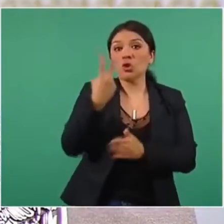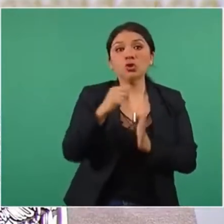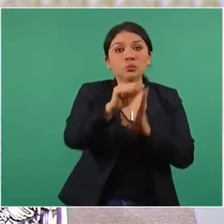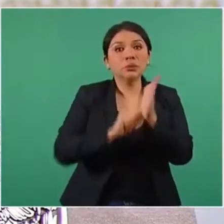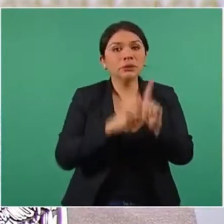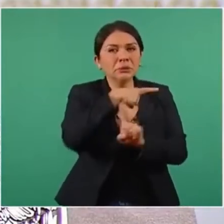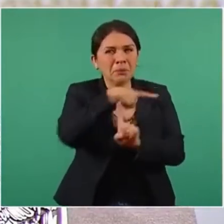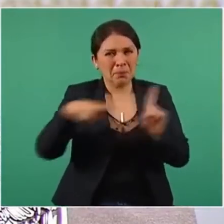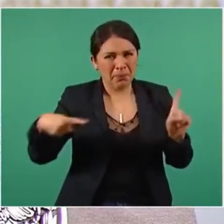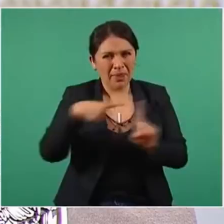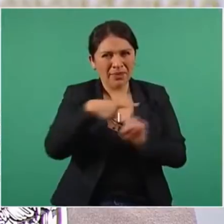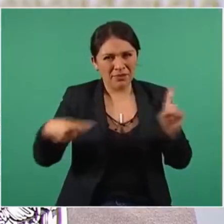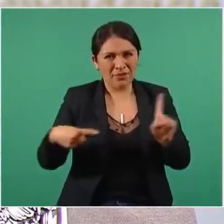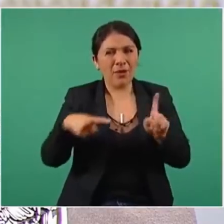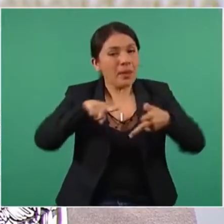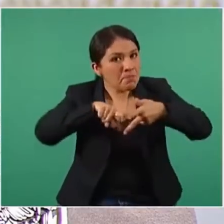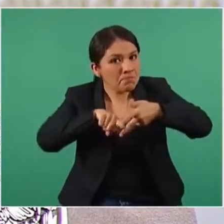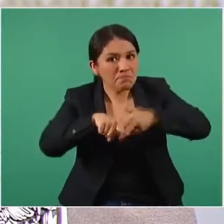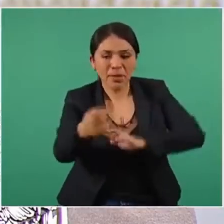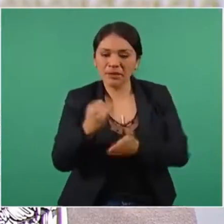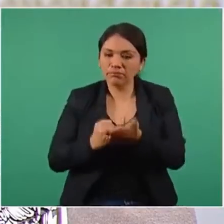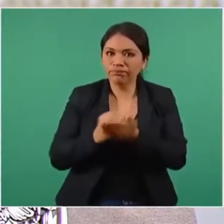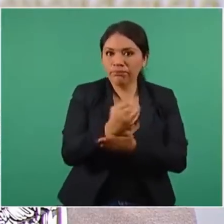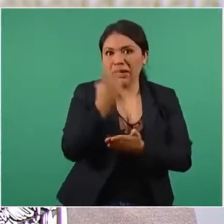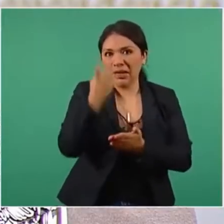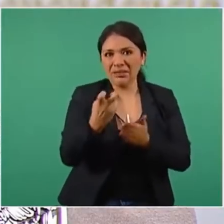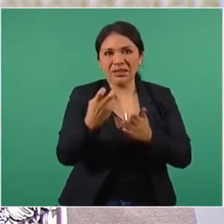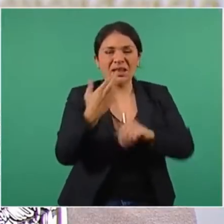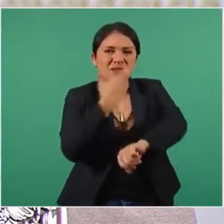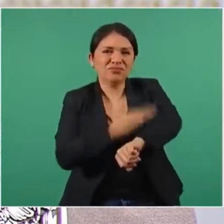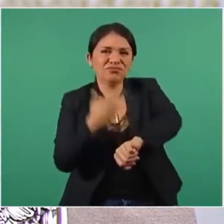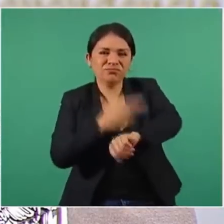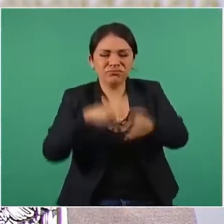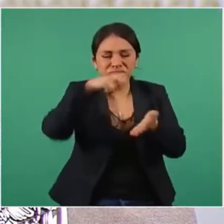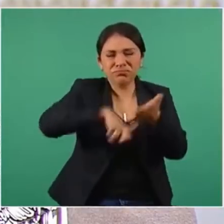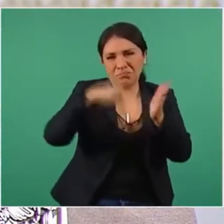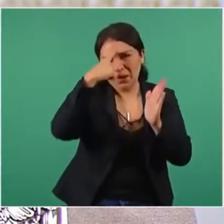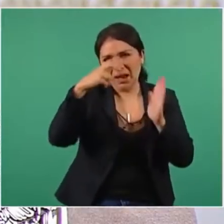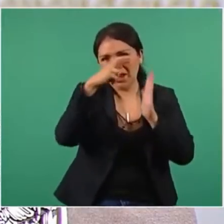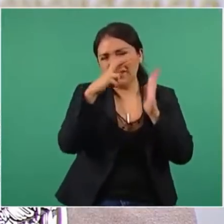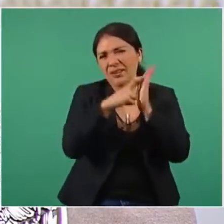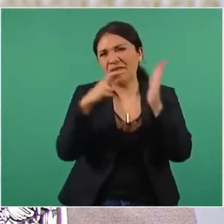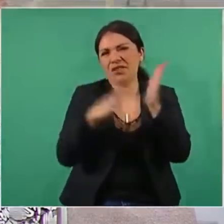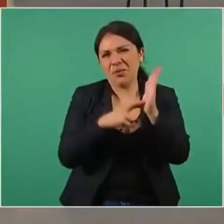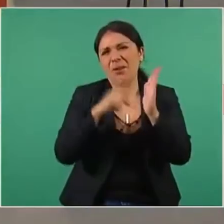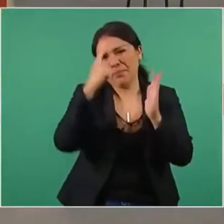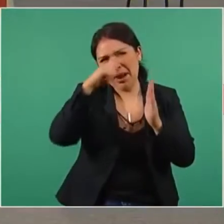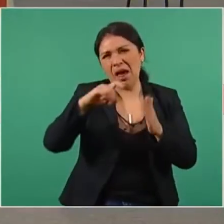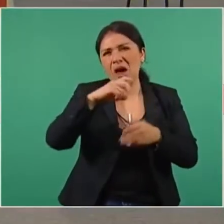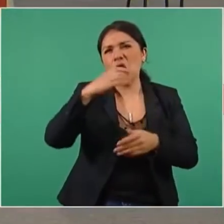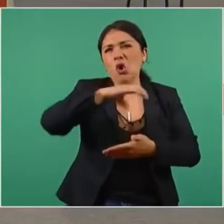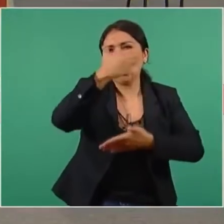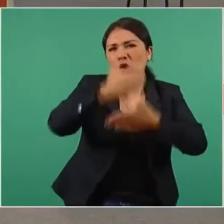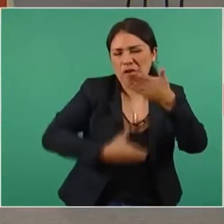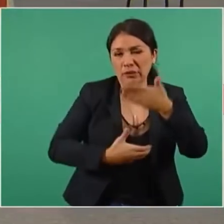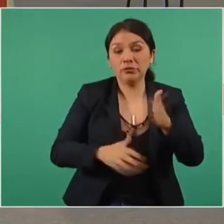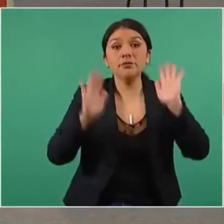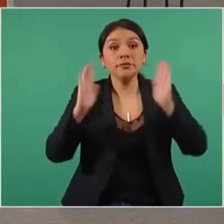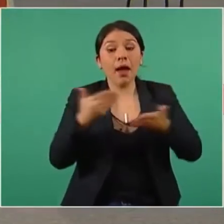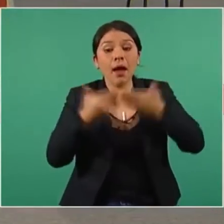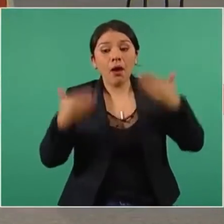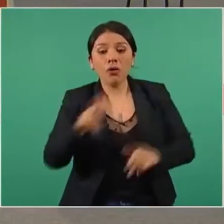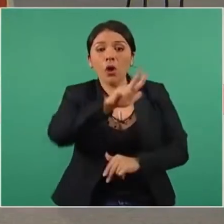entrada en vigor de la reforma en materia de subcontratación, 830 mil